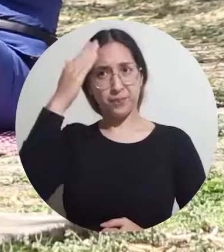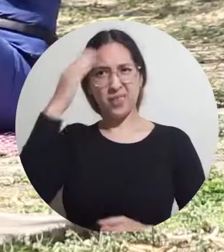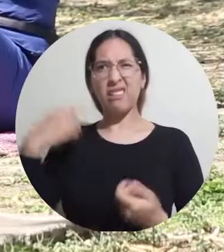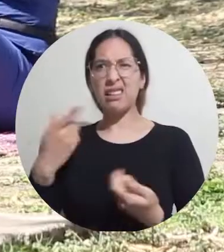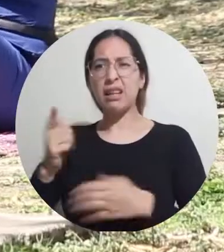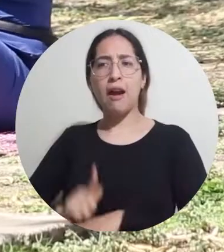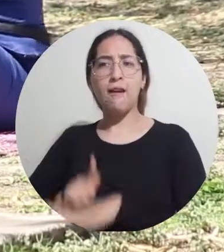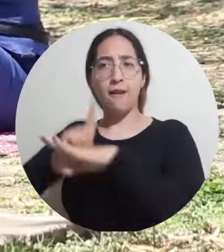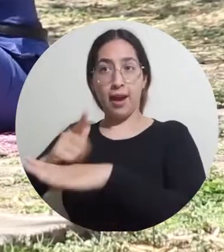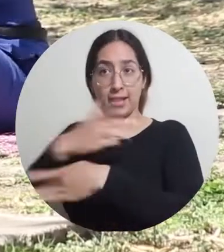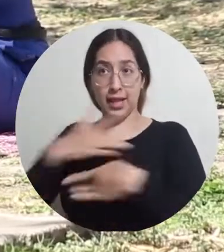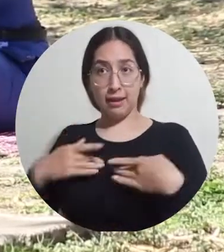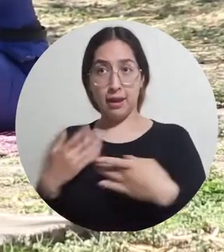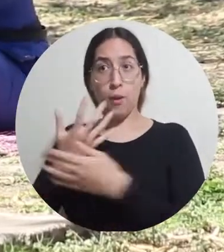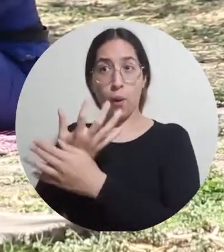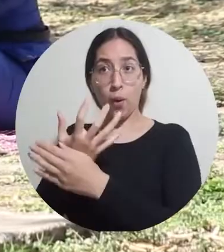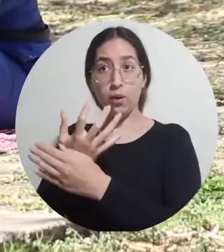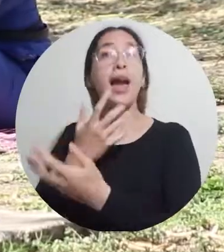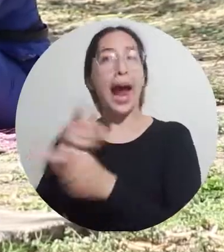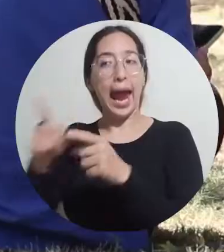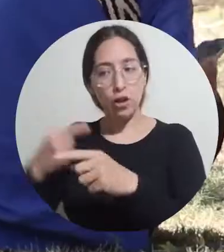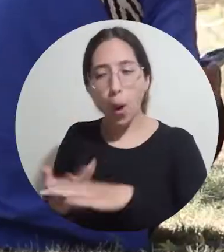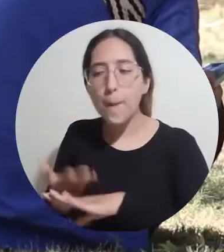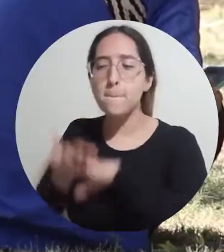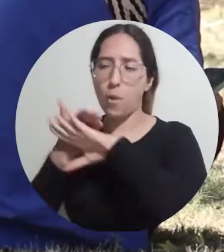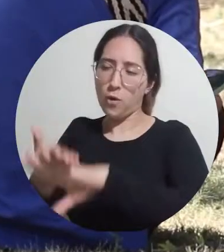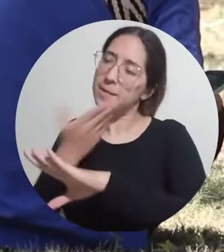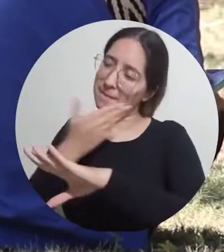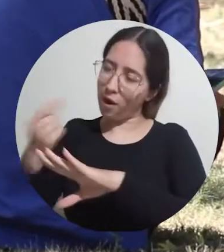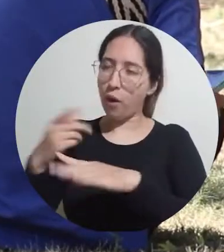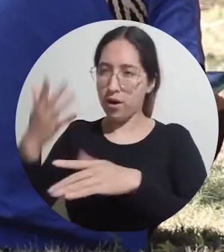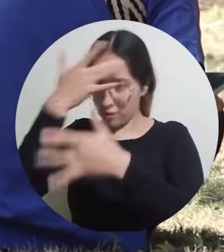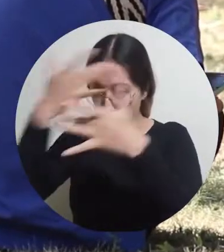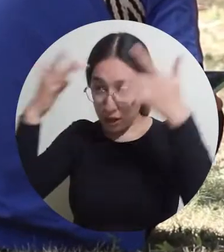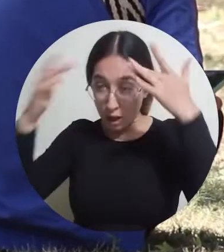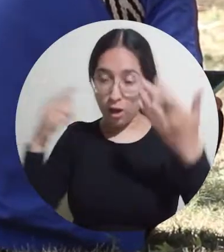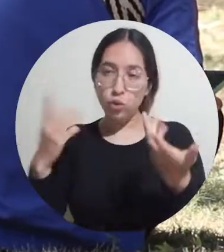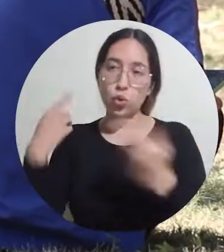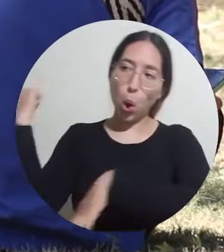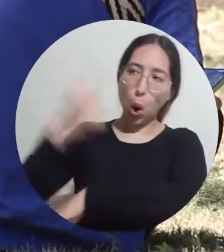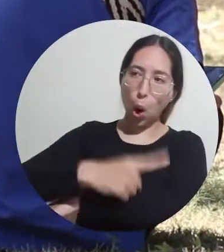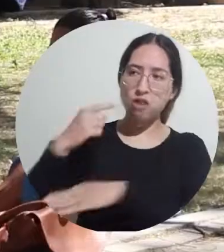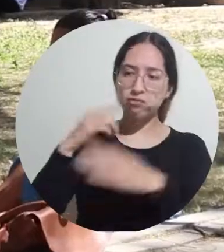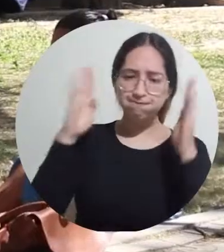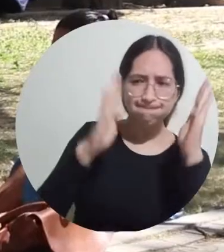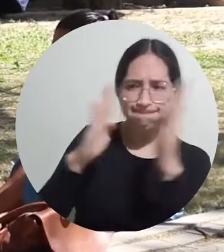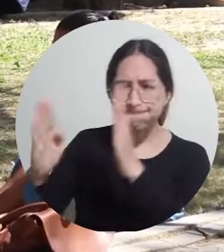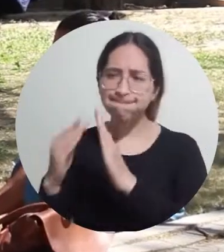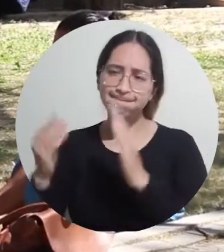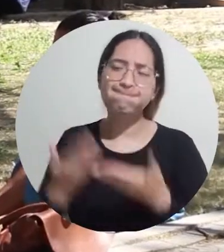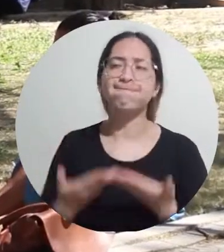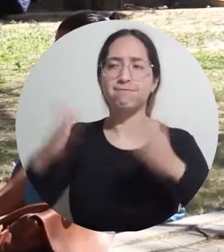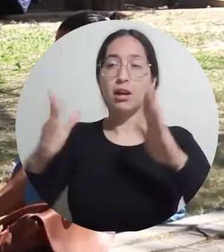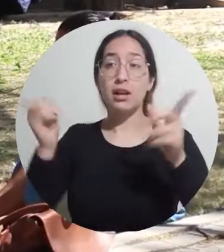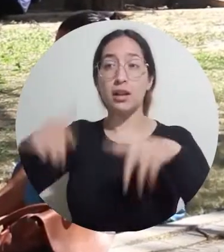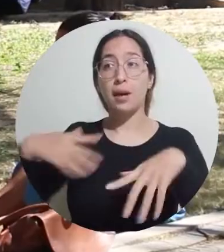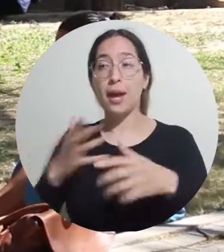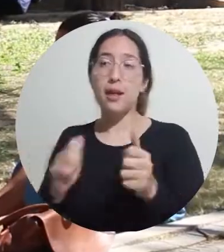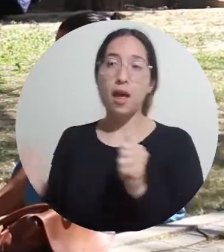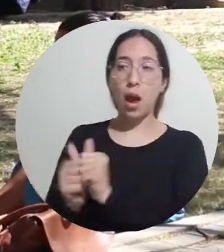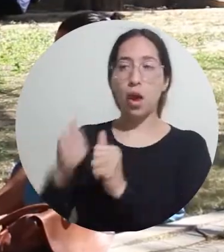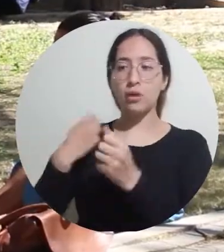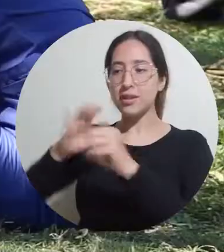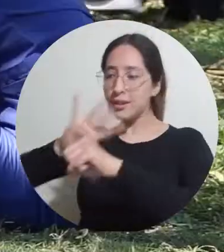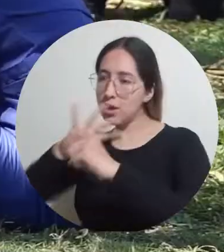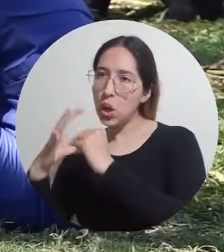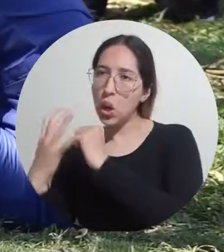impulsada por la Facultad de Ciencias de la Salud a través del Programa de Atención Psicológica PAP con el apoyo de la Dirección de Bienestar Universitario